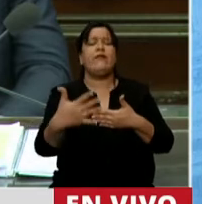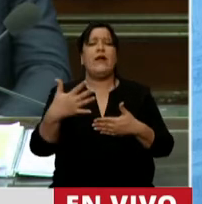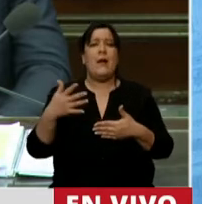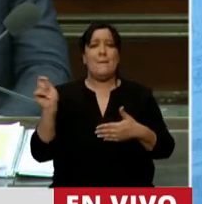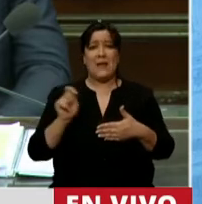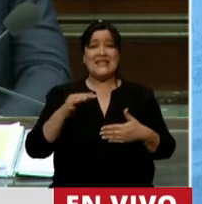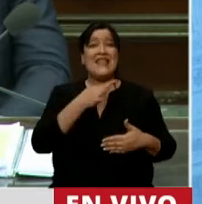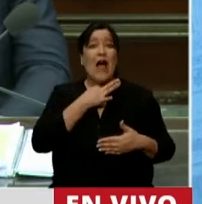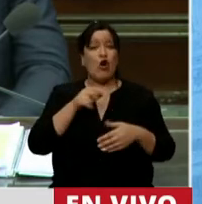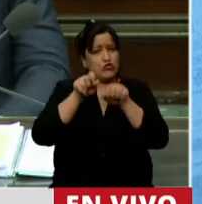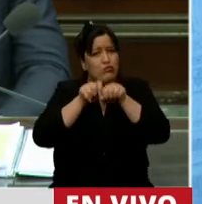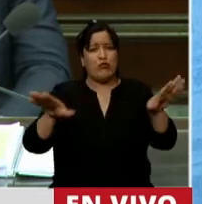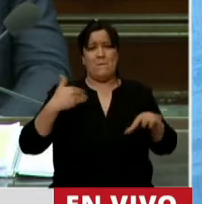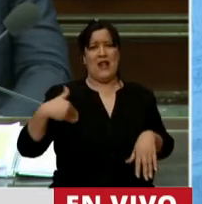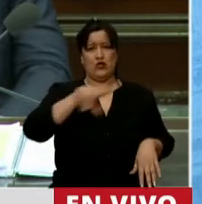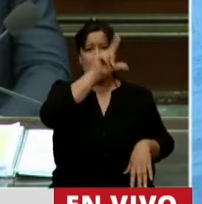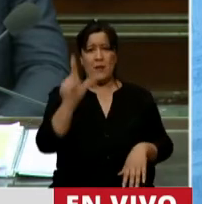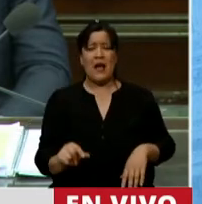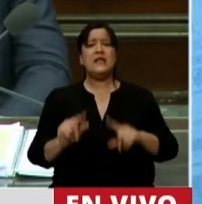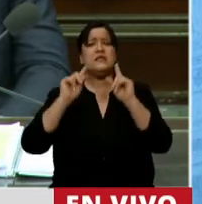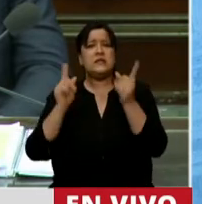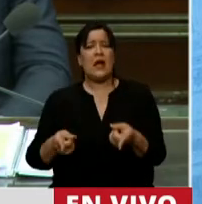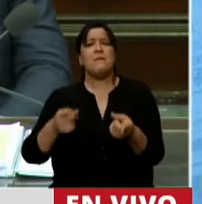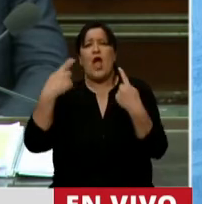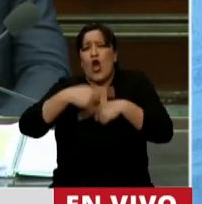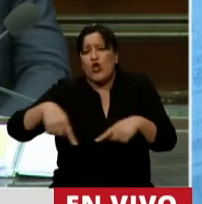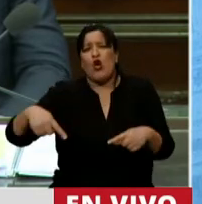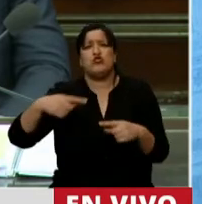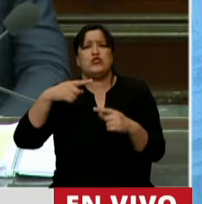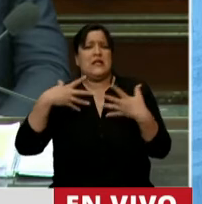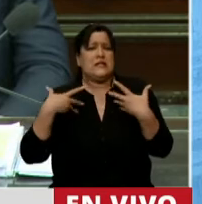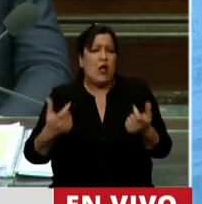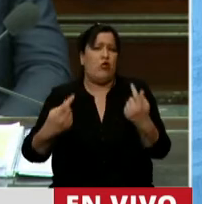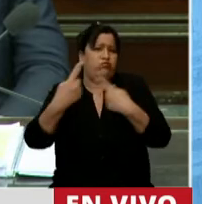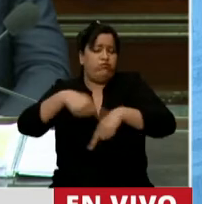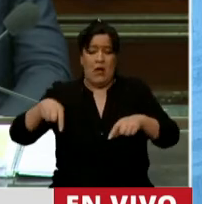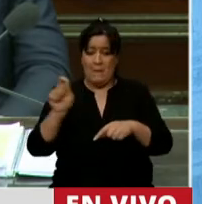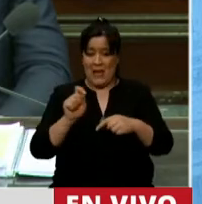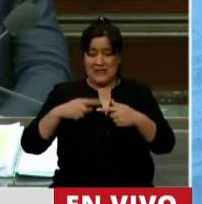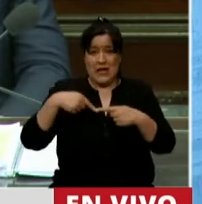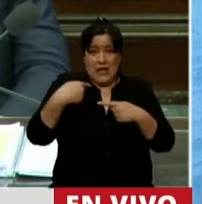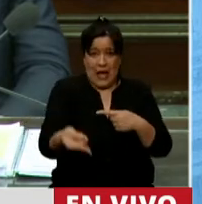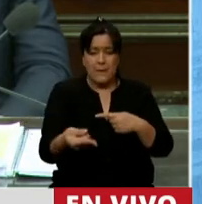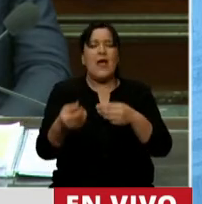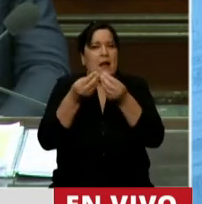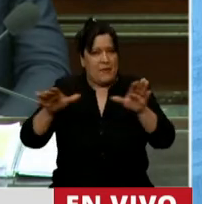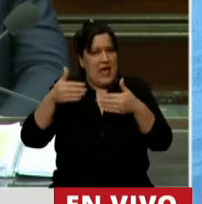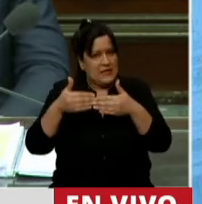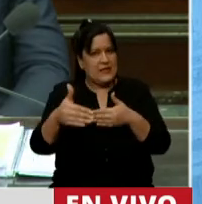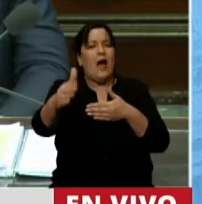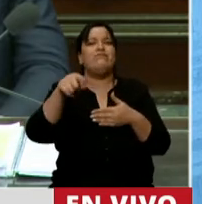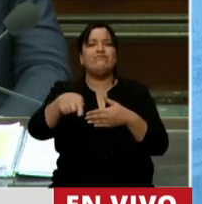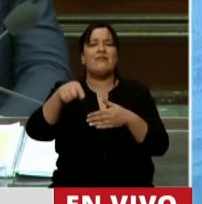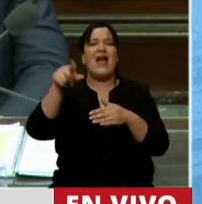en todo el país. Renavar habitacional y sanitario, que también el próximo mes se pone en ejecución, que